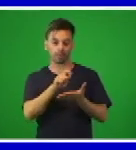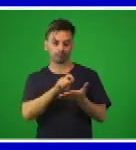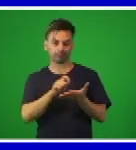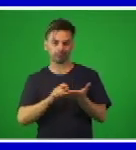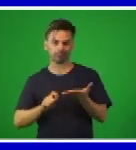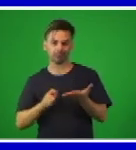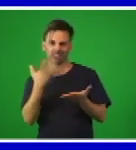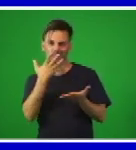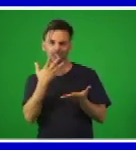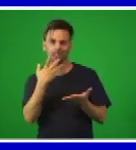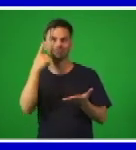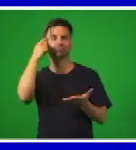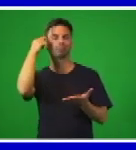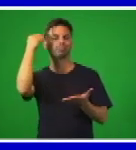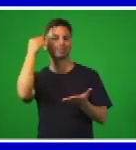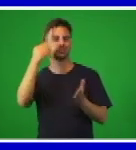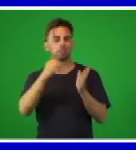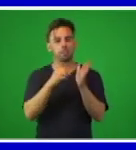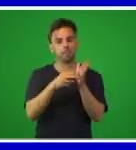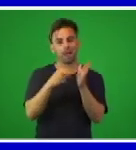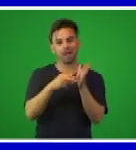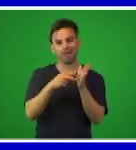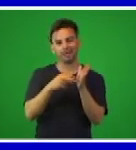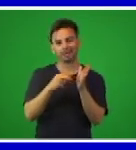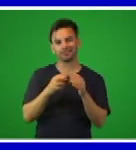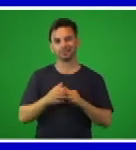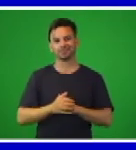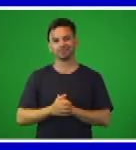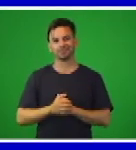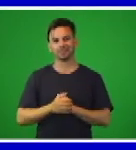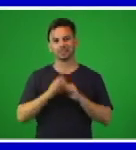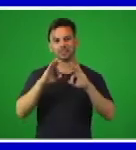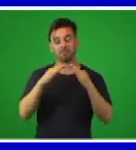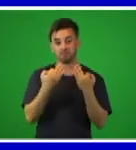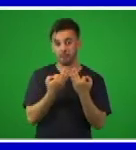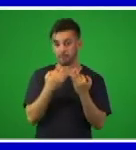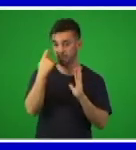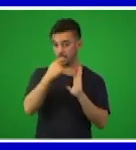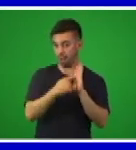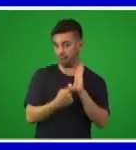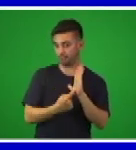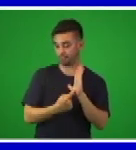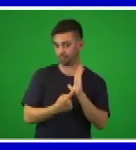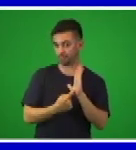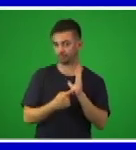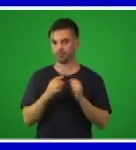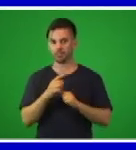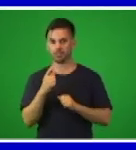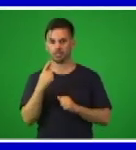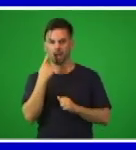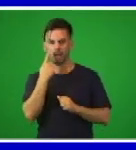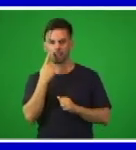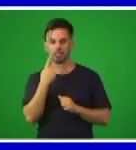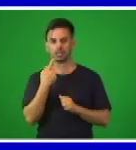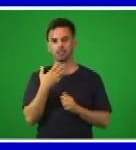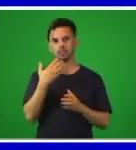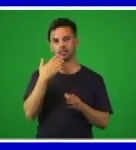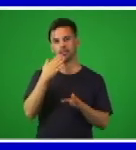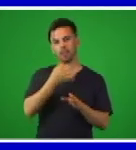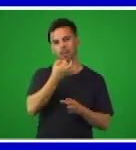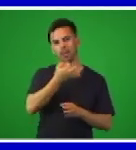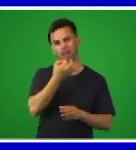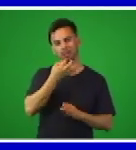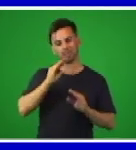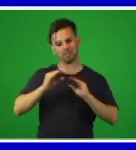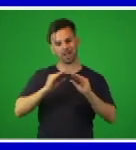pues que puedan escribirle una carta familiar a sus maestros, donde le cuenten cómo se están preparando